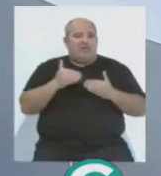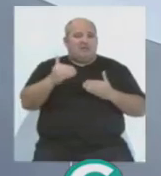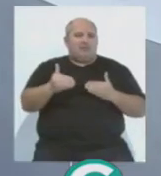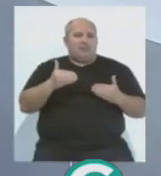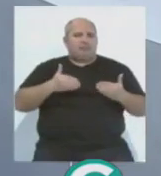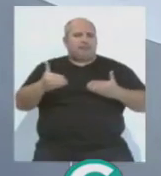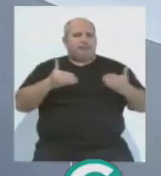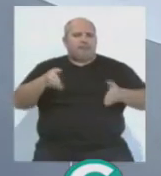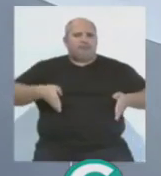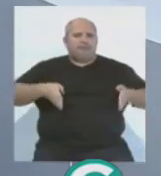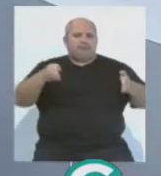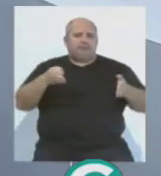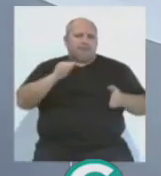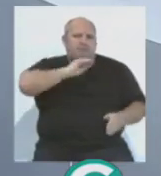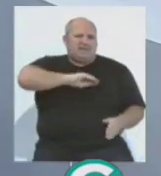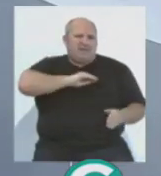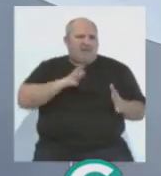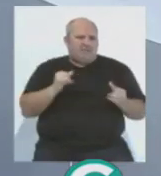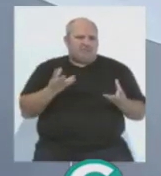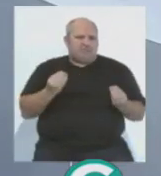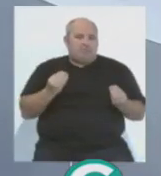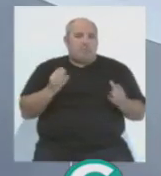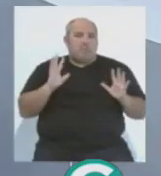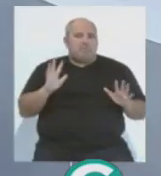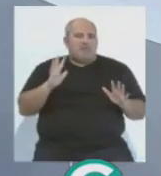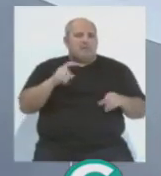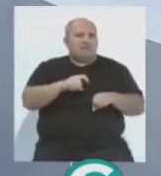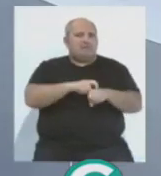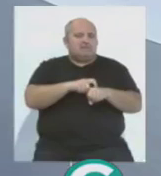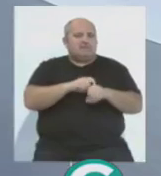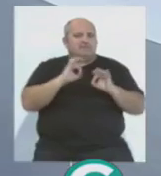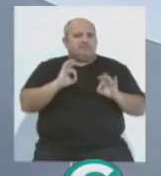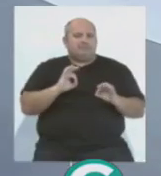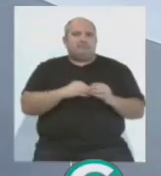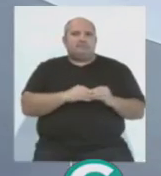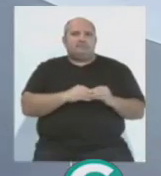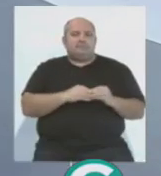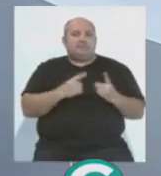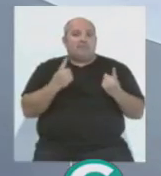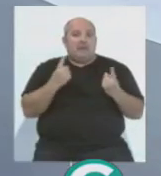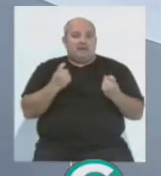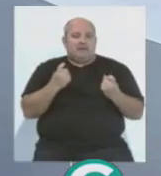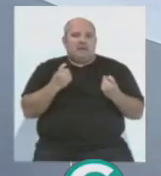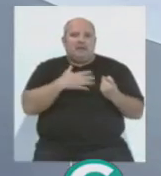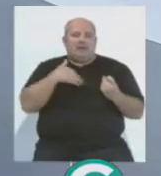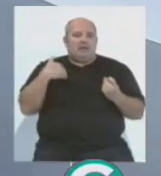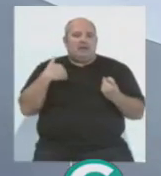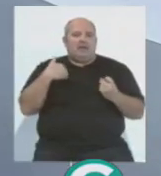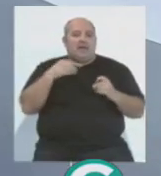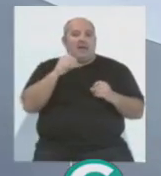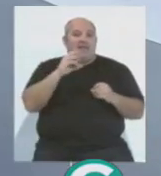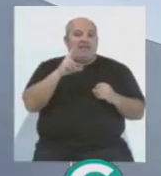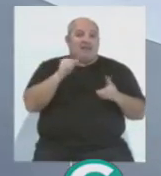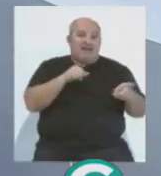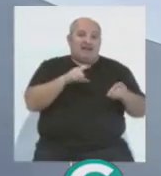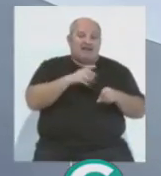jugadores de banda ahí, bastantes, pero que tengan las características que necesita y que quiere Álvaro